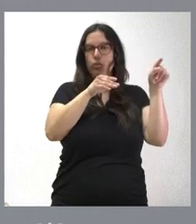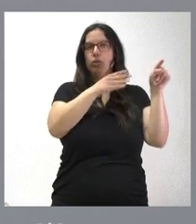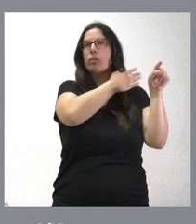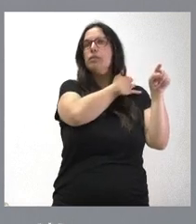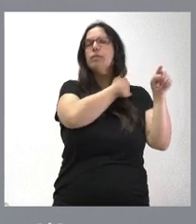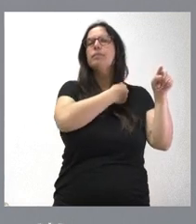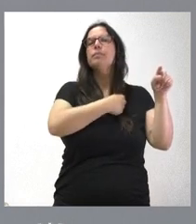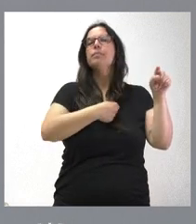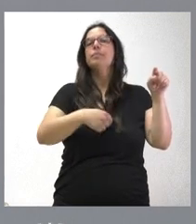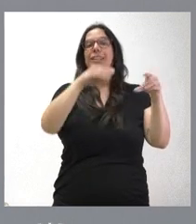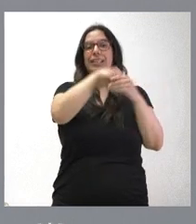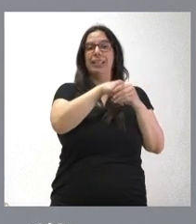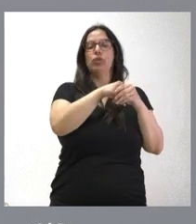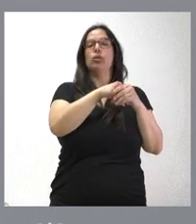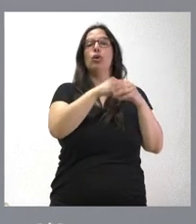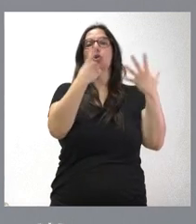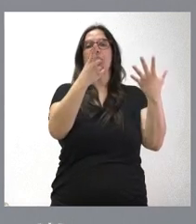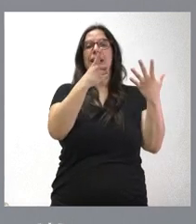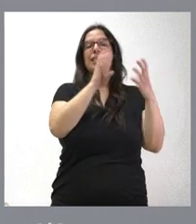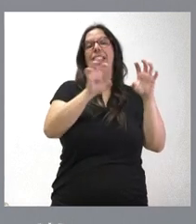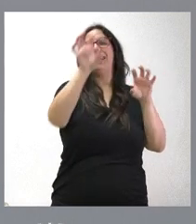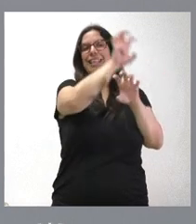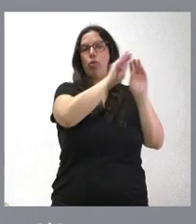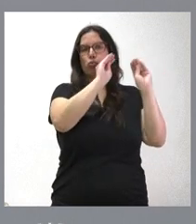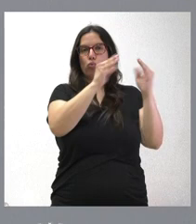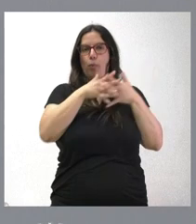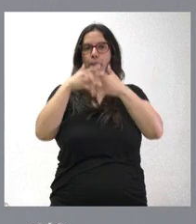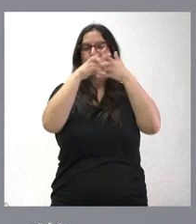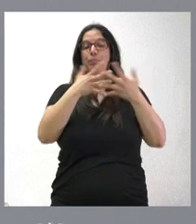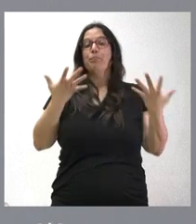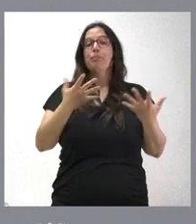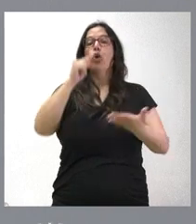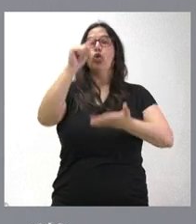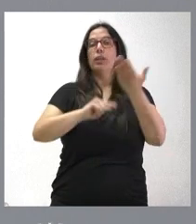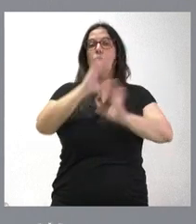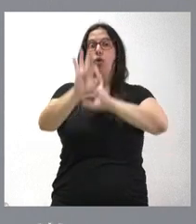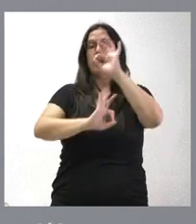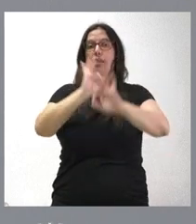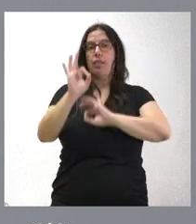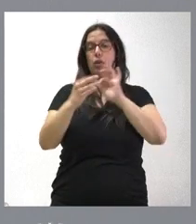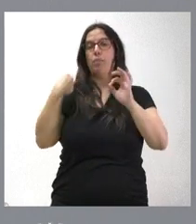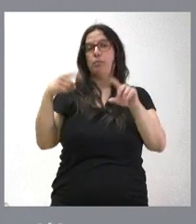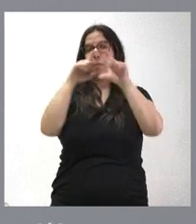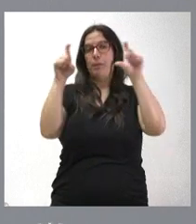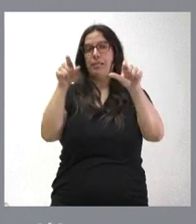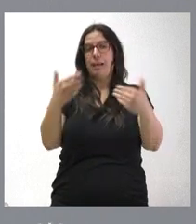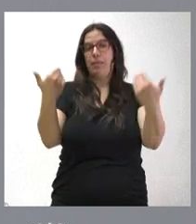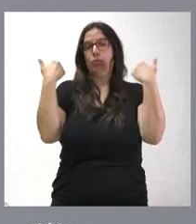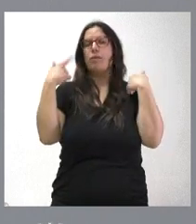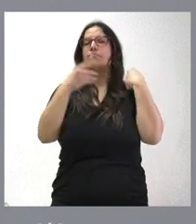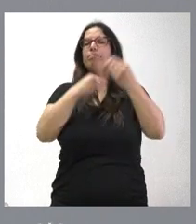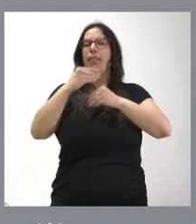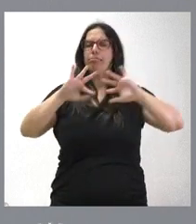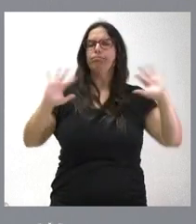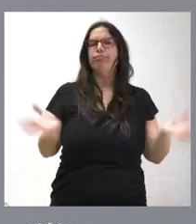vez con seis estados de Estados Unidos. Se contrata la organización de estas acciones a través de Rousseau, que va a impulsar las